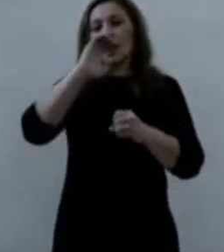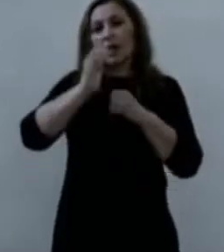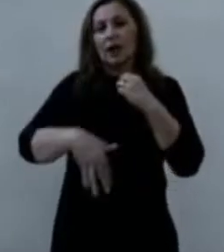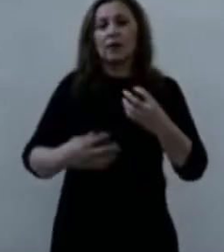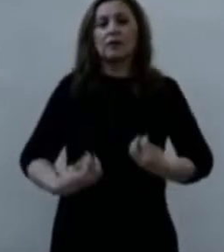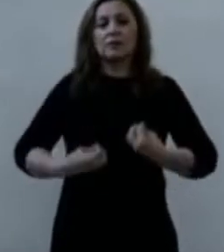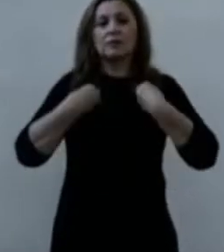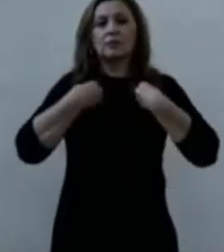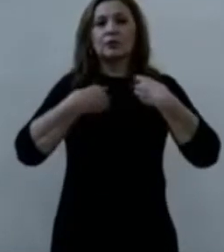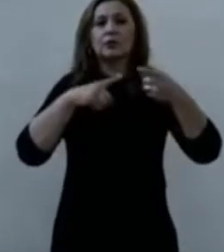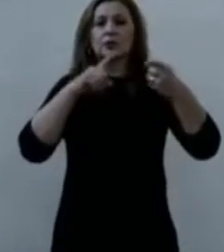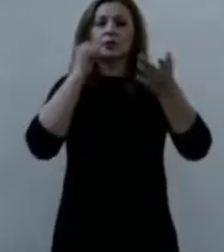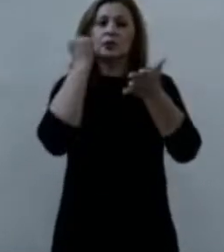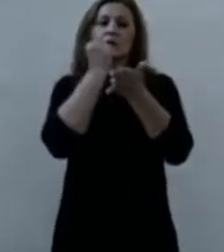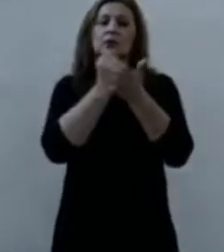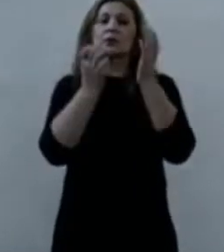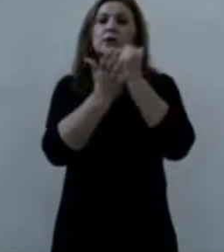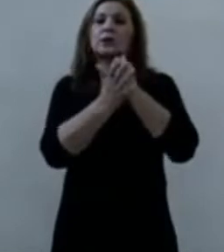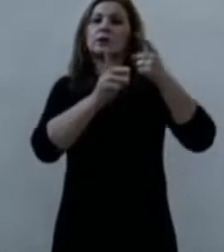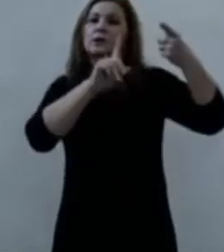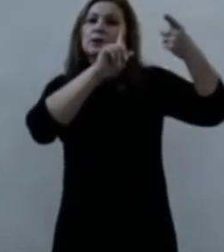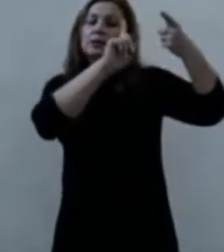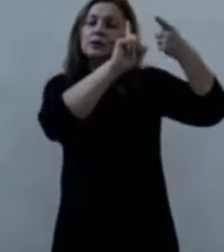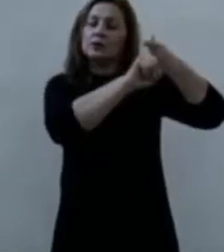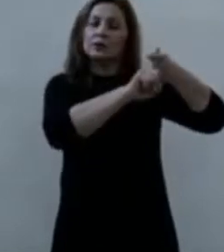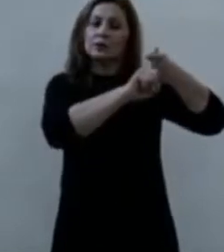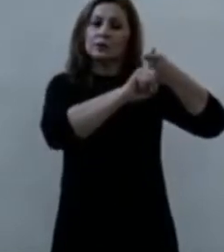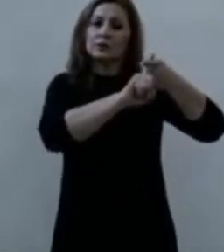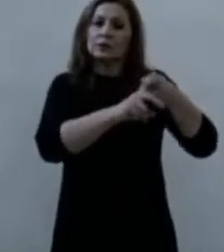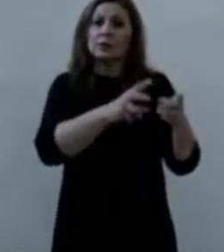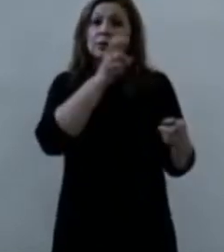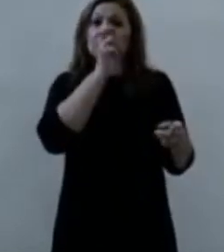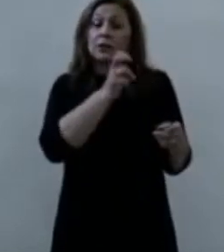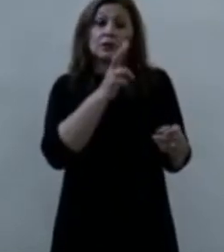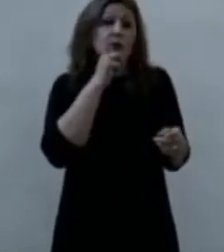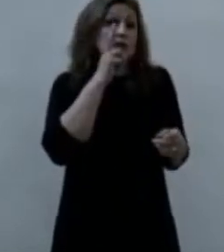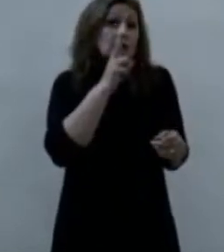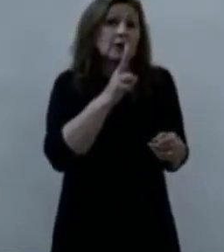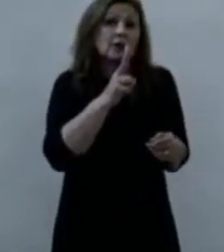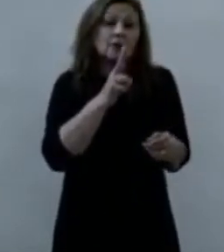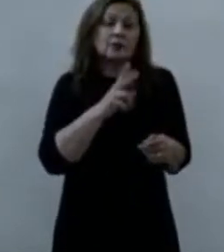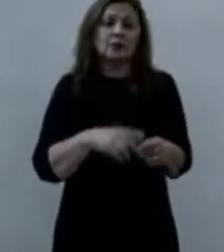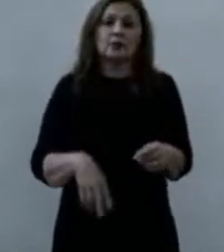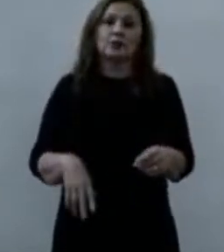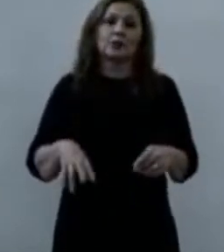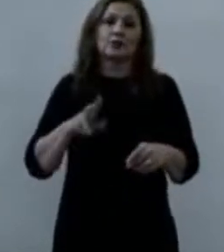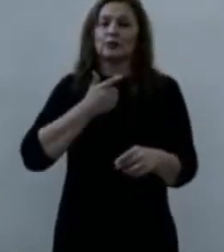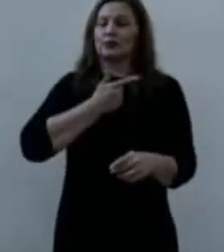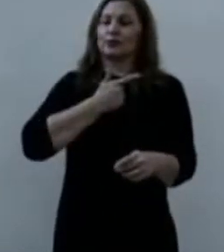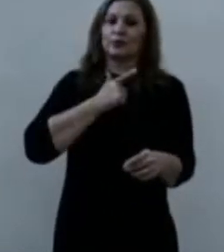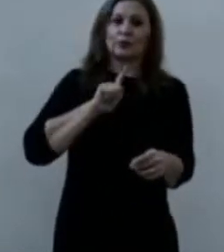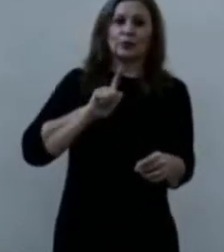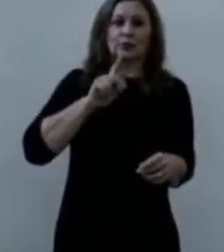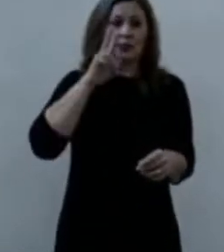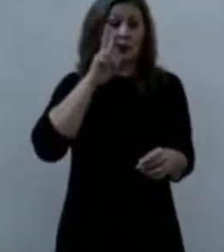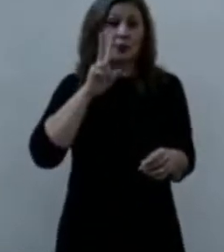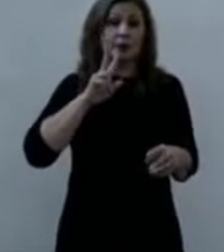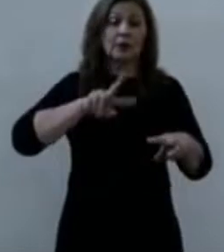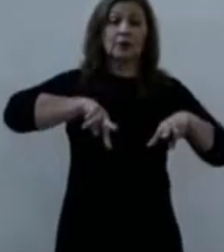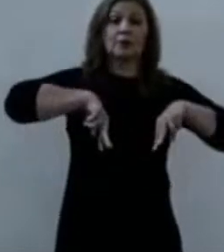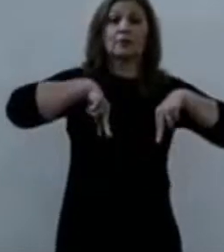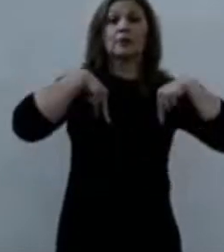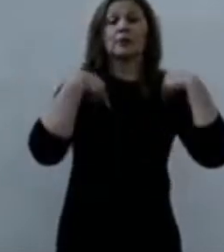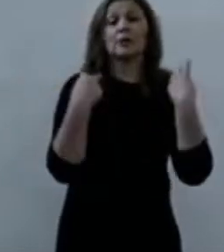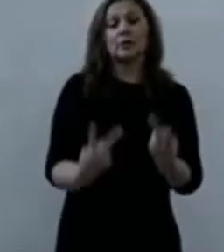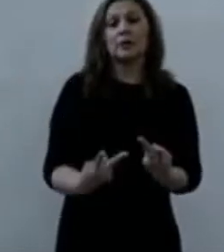¿No es la imagen más clara del hombre débil ante los poderes del mundo?